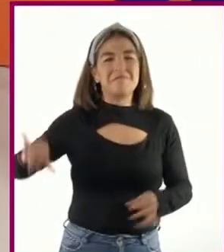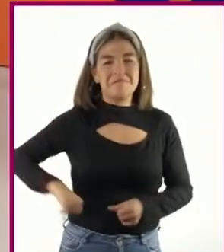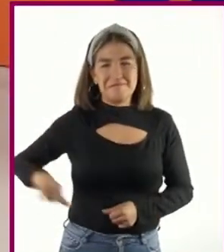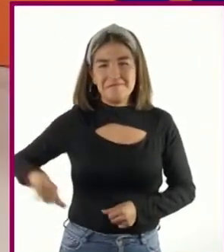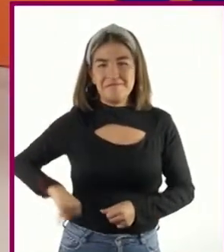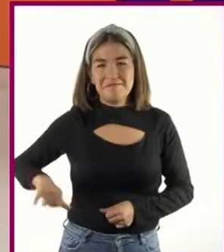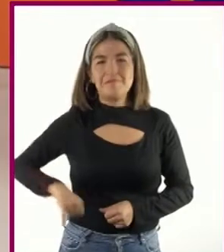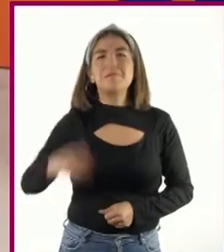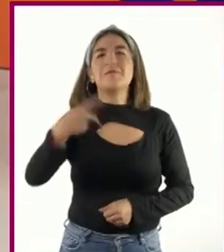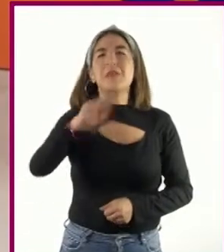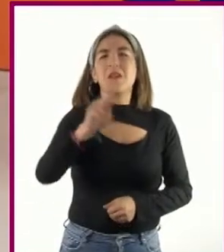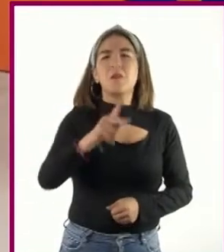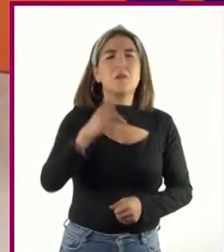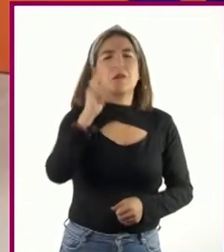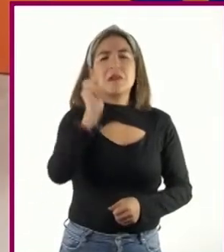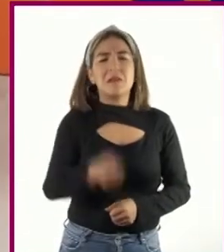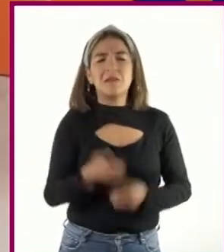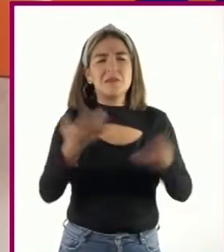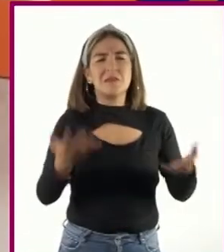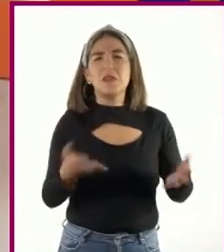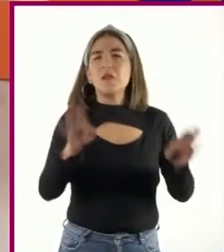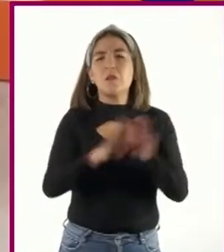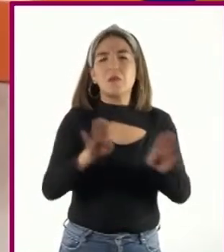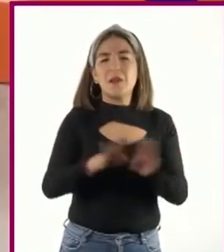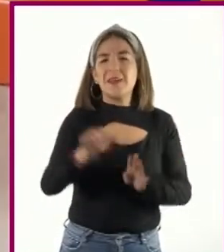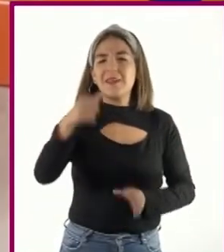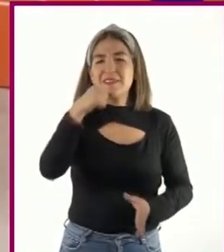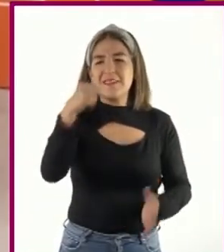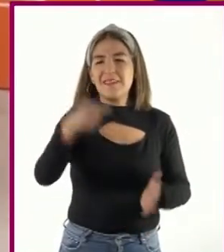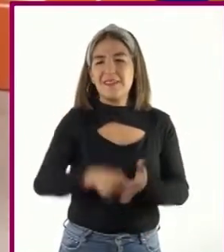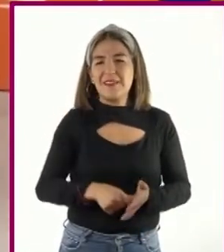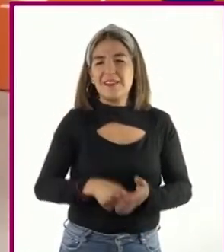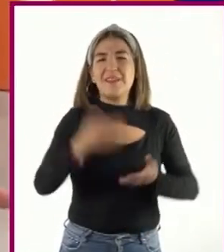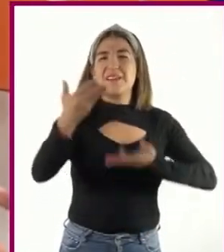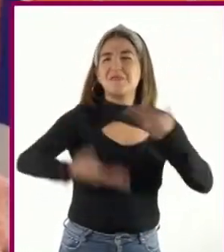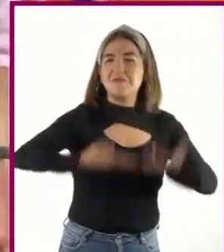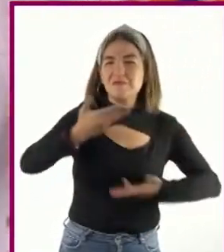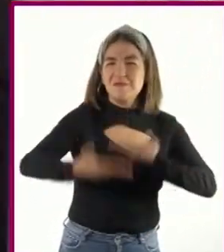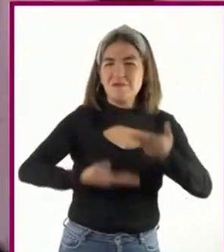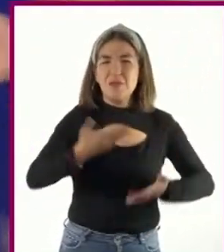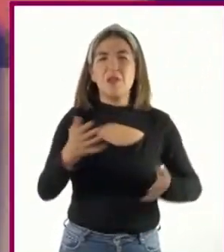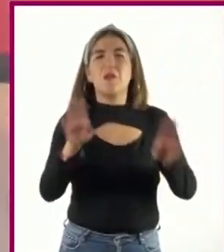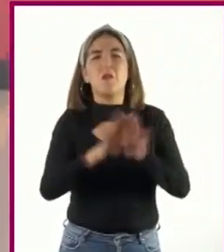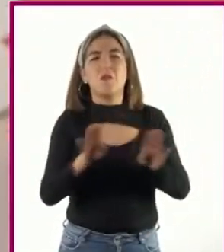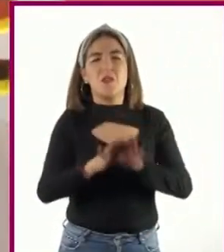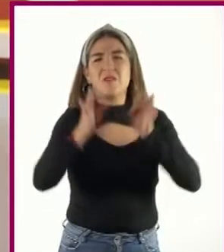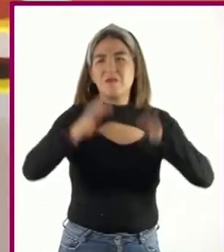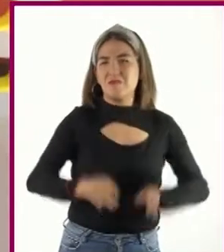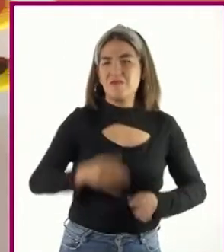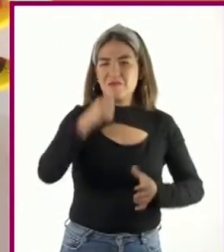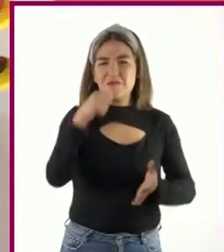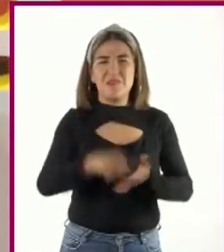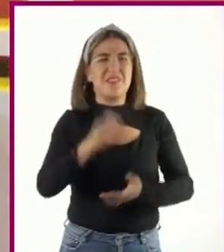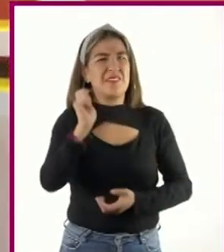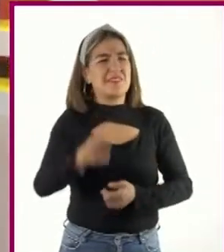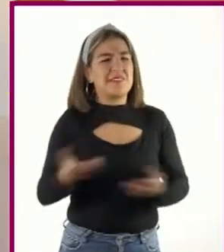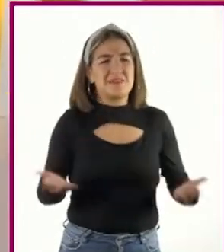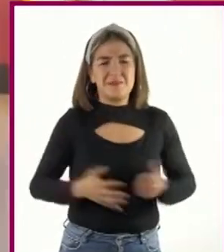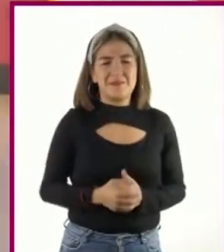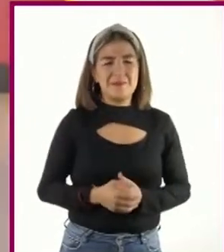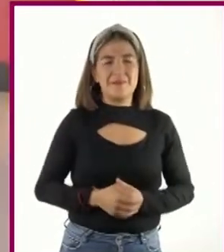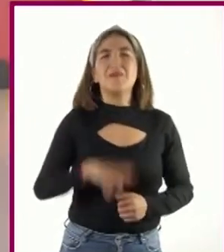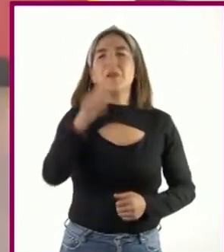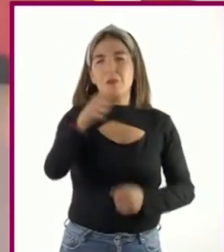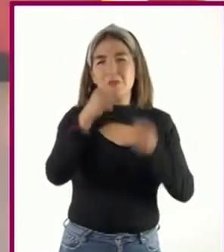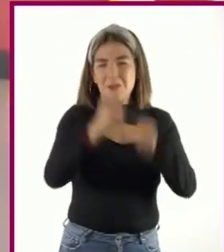profesora. Pero, ¿exactamente a qué nos referimos con eso de la cortesía y de las cartas formales? Seguramente